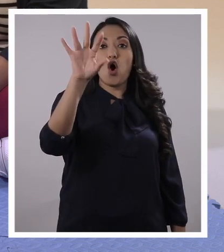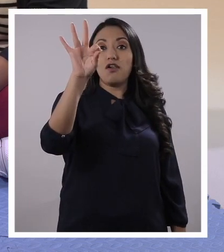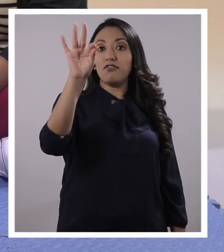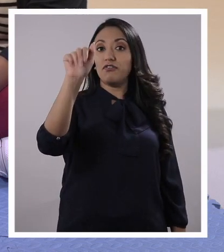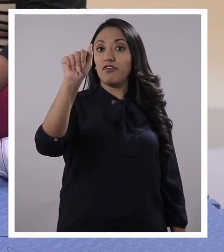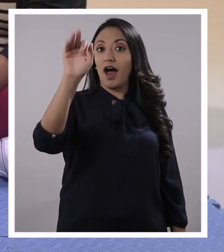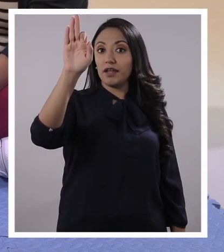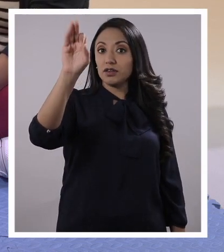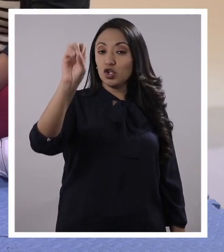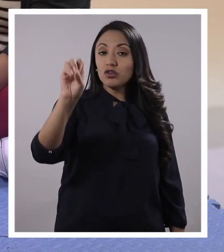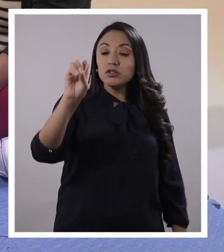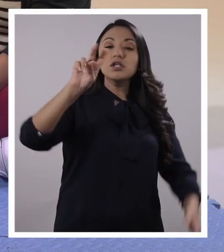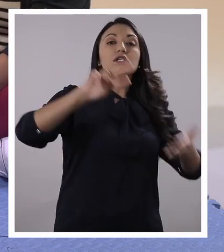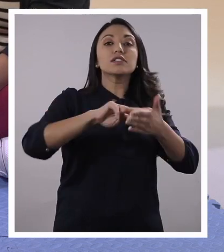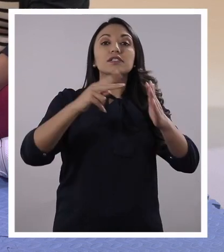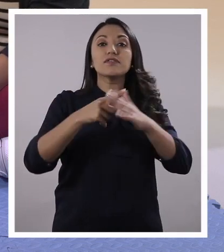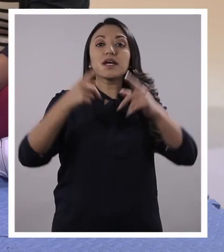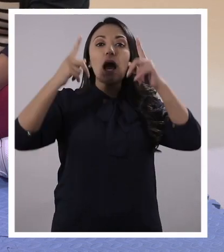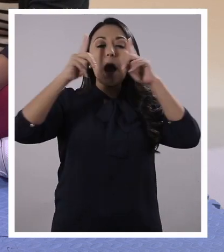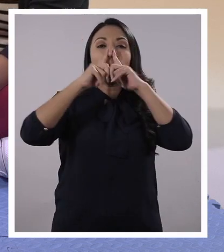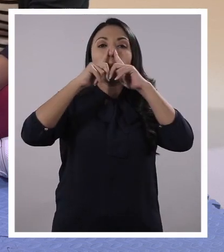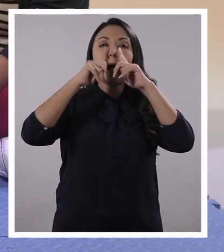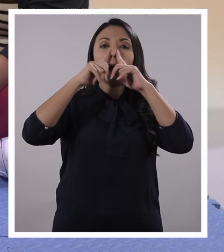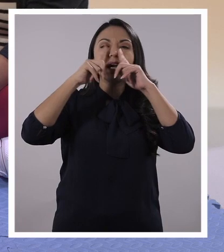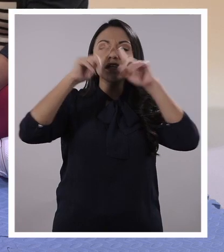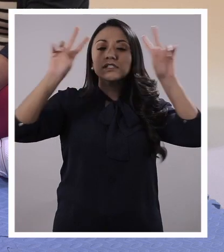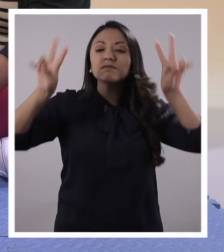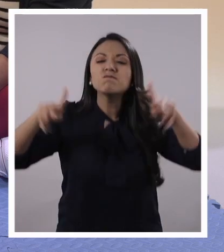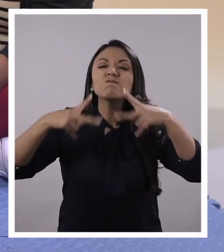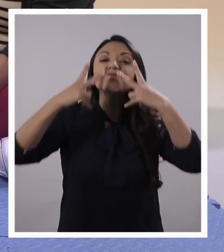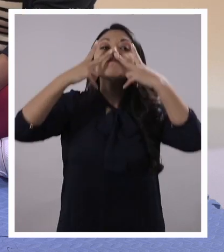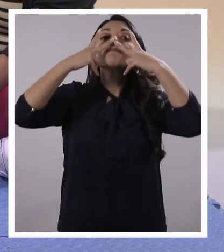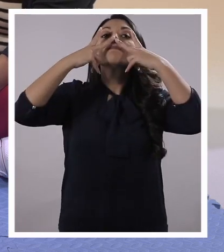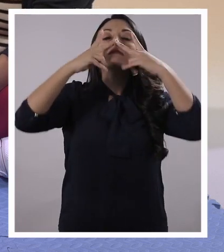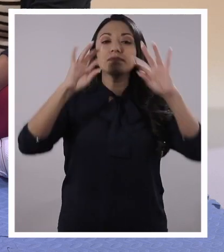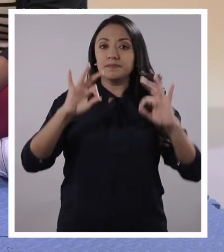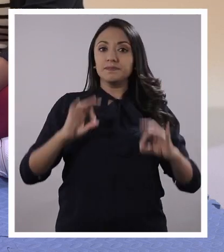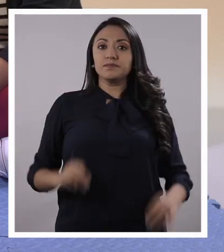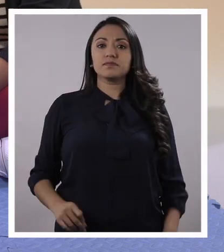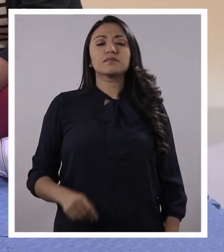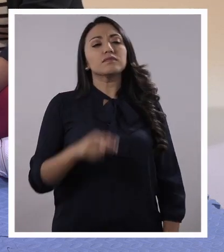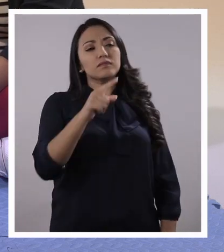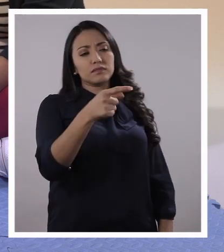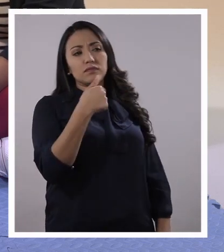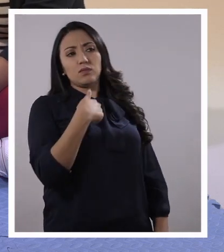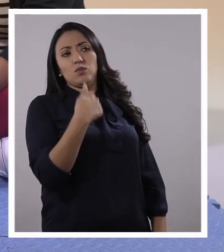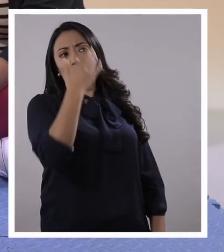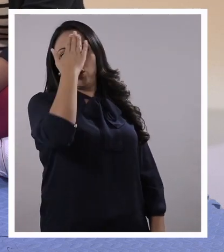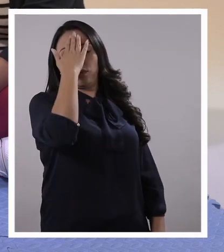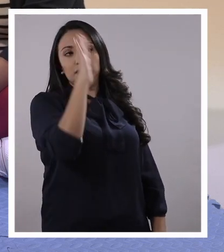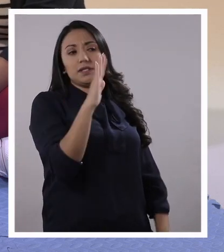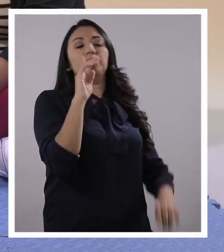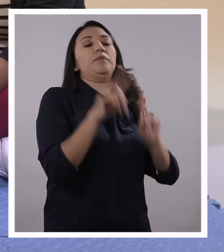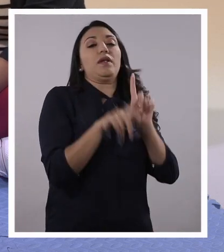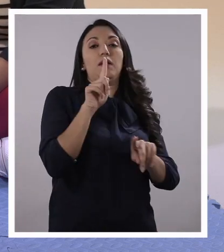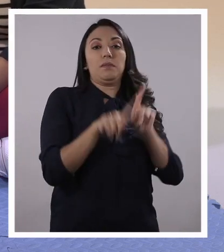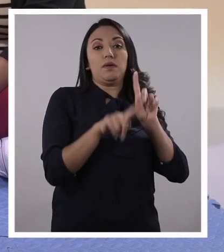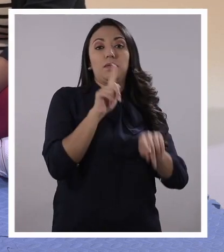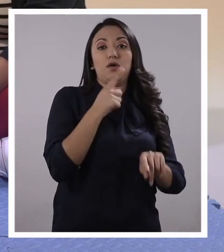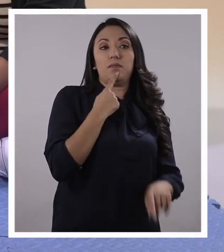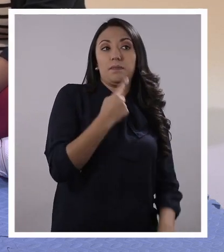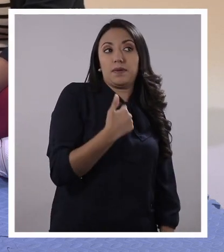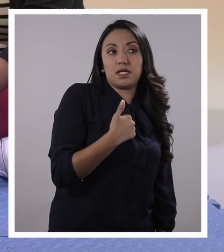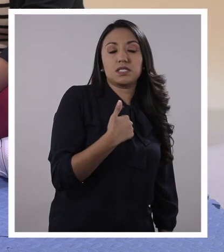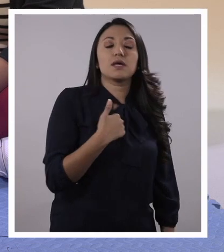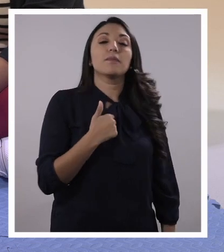La nariz. ¡Wow! Panchito se sabe la lección muy bien. Profe, y ahí me sé un dato. Un amigo el otro día me dijo que,